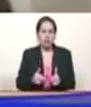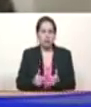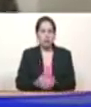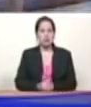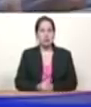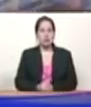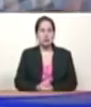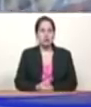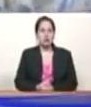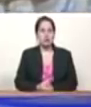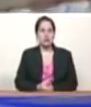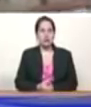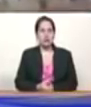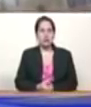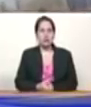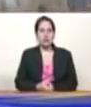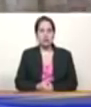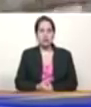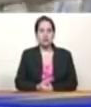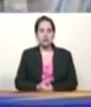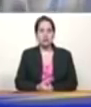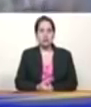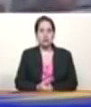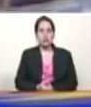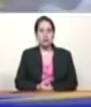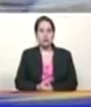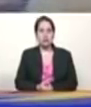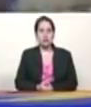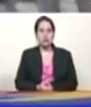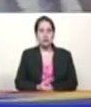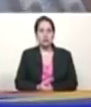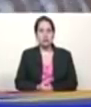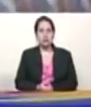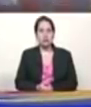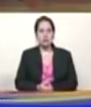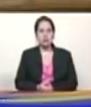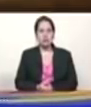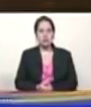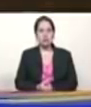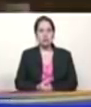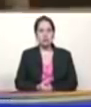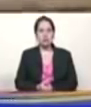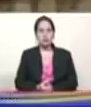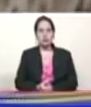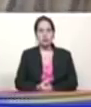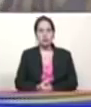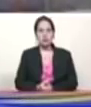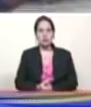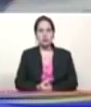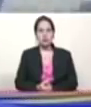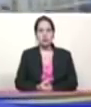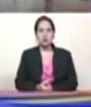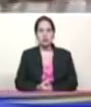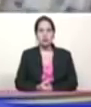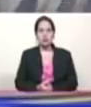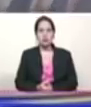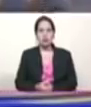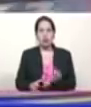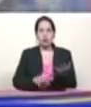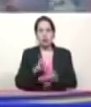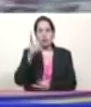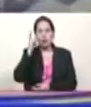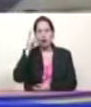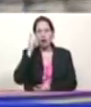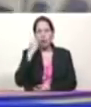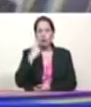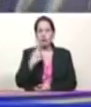trabajo conjunto que con Grano Alto ya hemos comenzado unos meses atrás y que ya están poniendo a tono esta planta que es